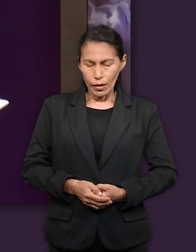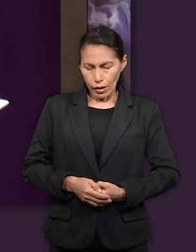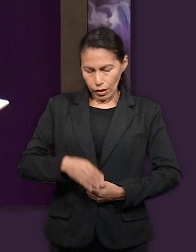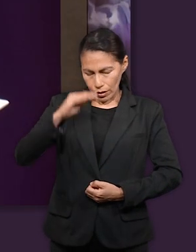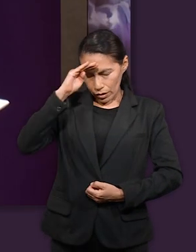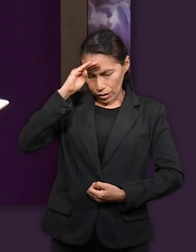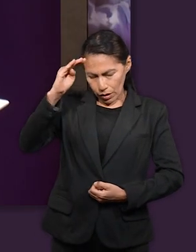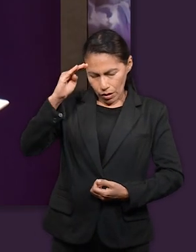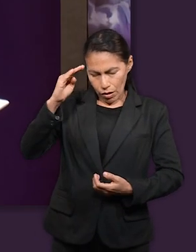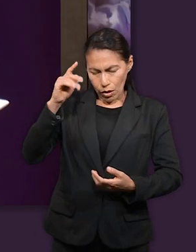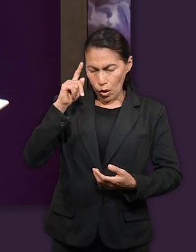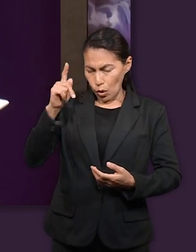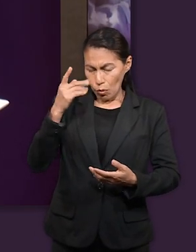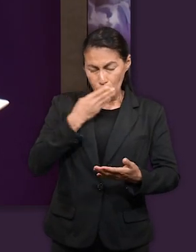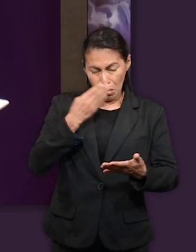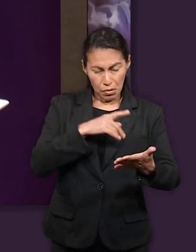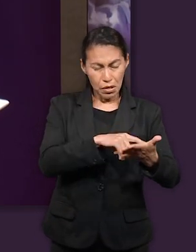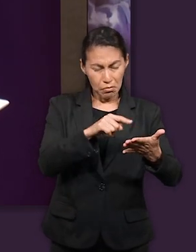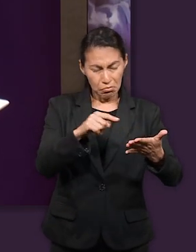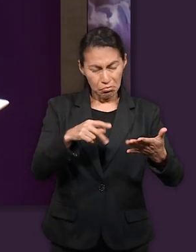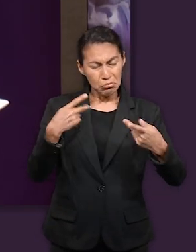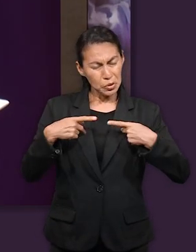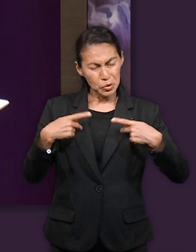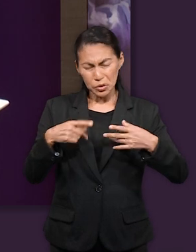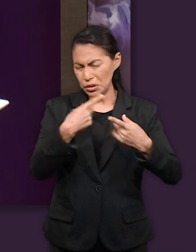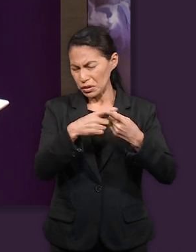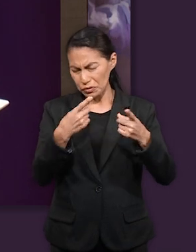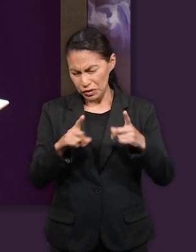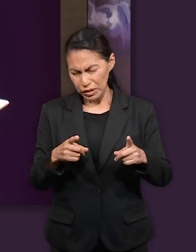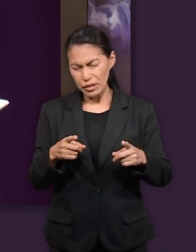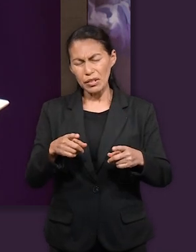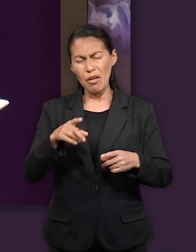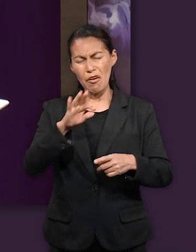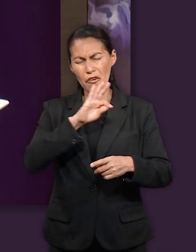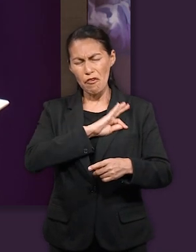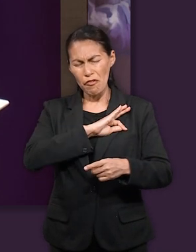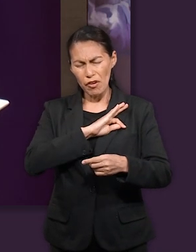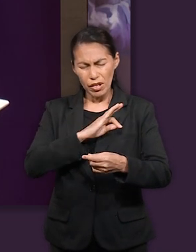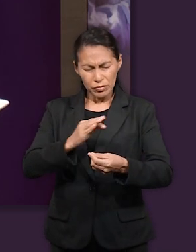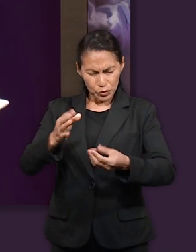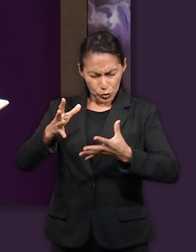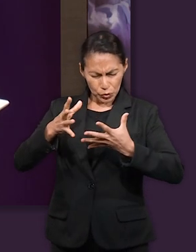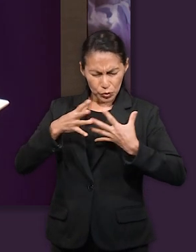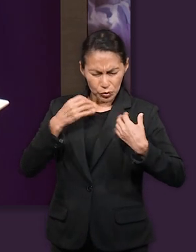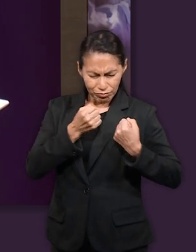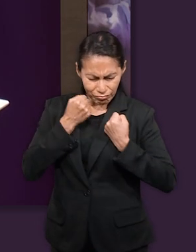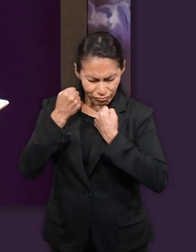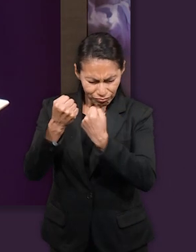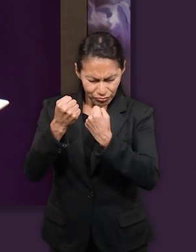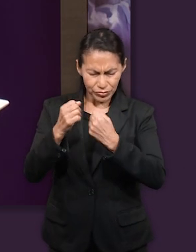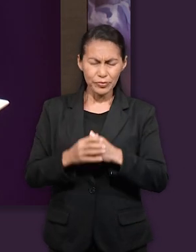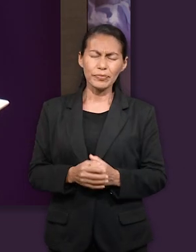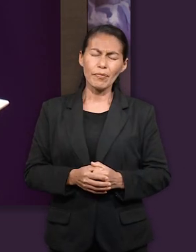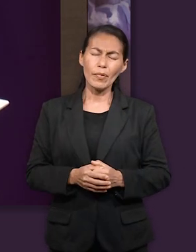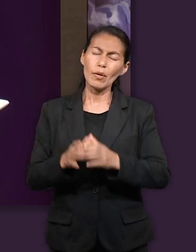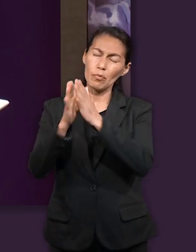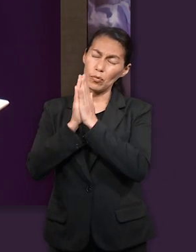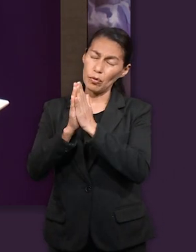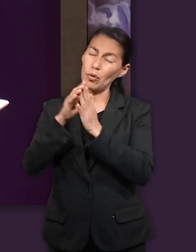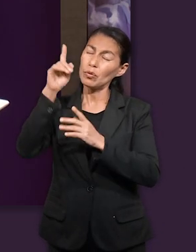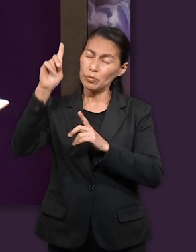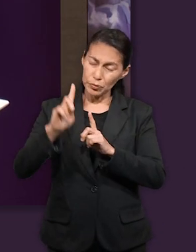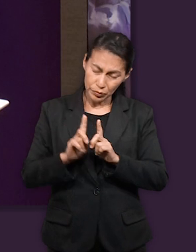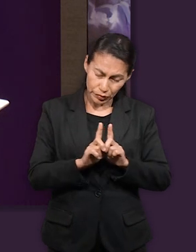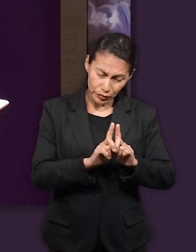Señor, te agradecemos porque tú nos has dado grandes personajes en los cuales podemos inspirar nuestra fe quédate con